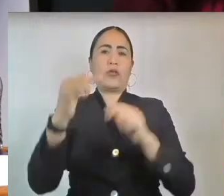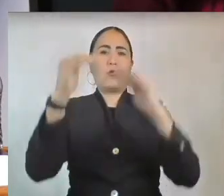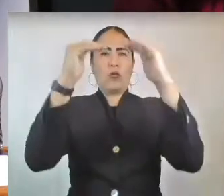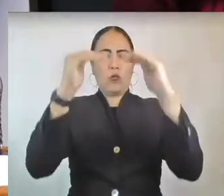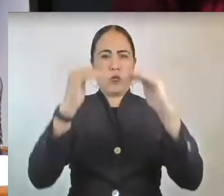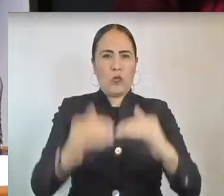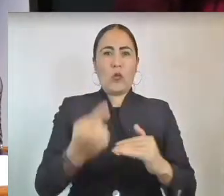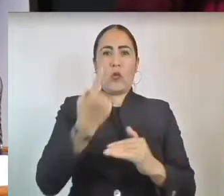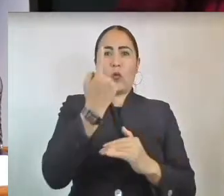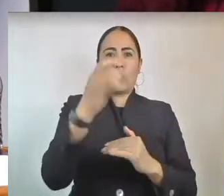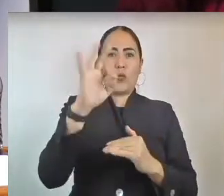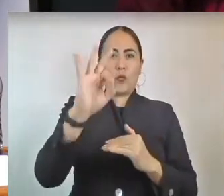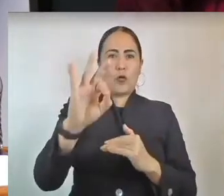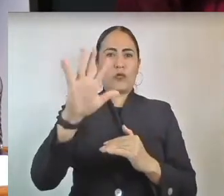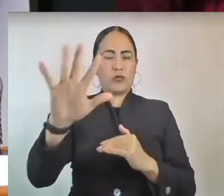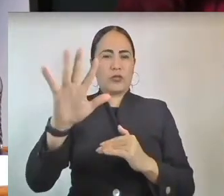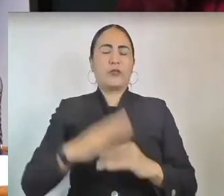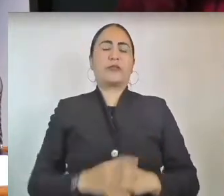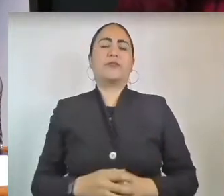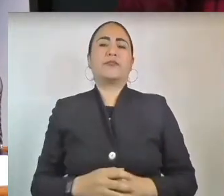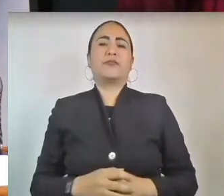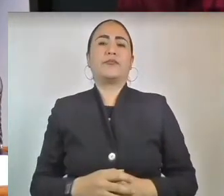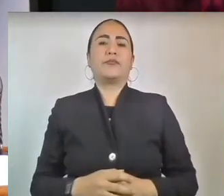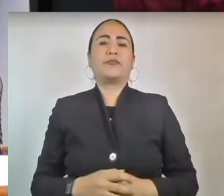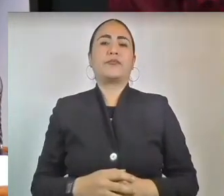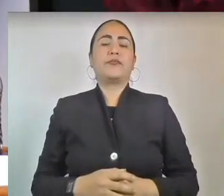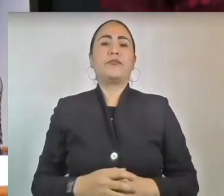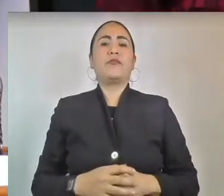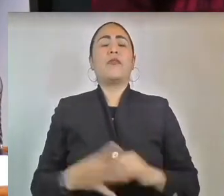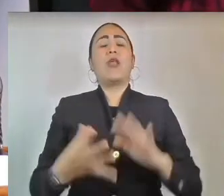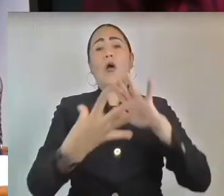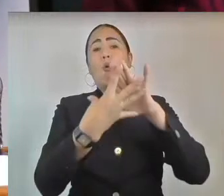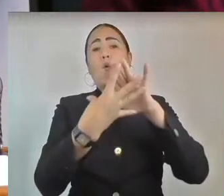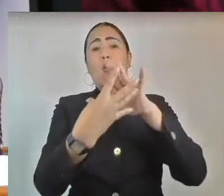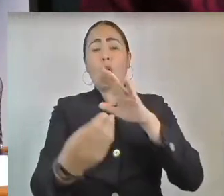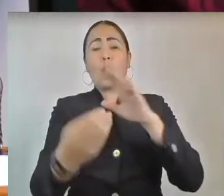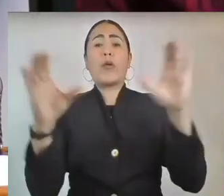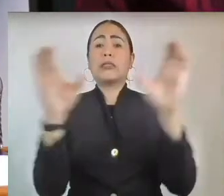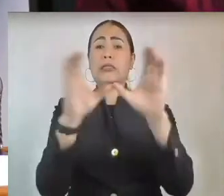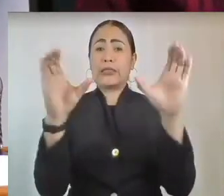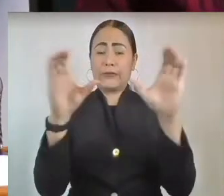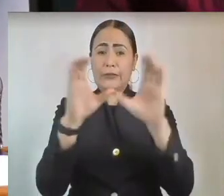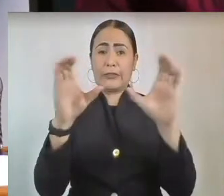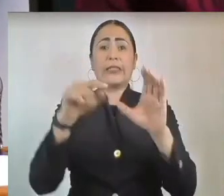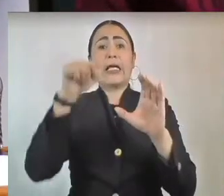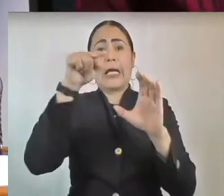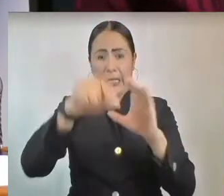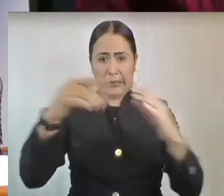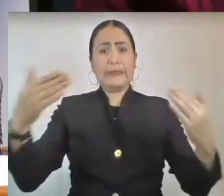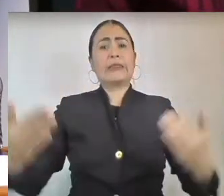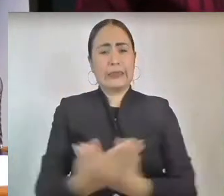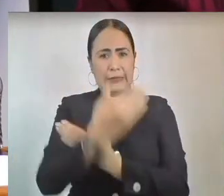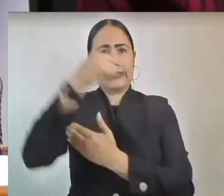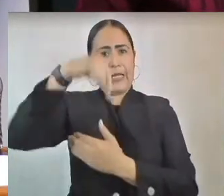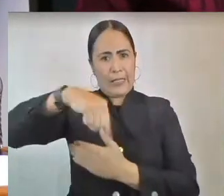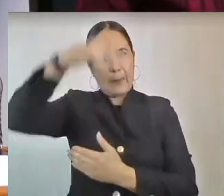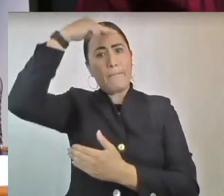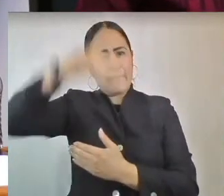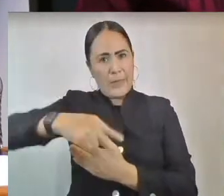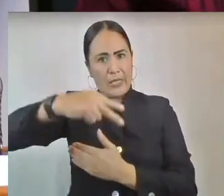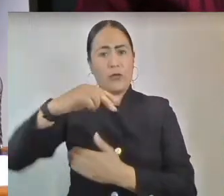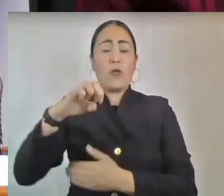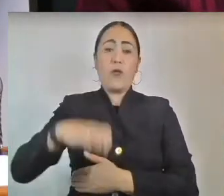Cuatro, copia certificada de los documentos con los que acredite su nacionalidad, ciudadanía y edad,